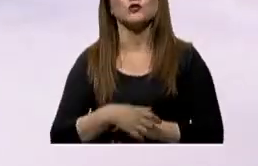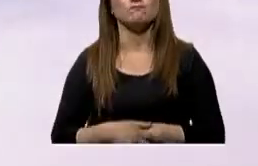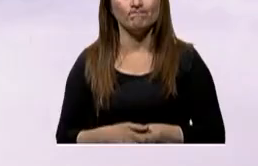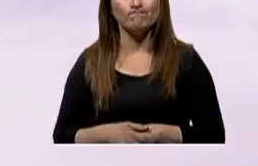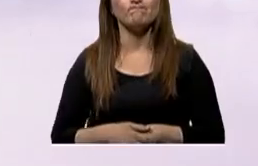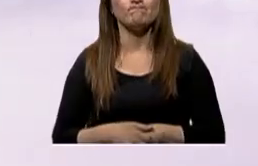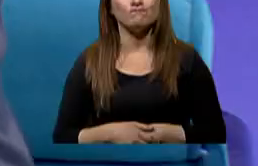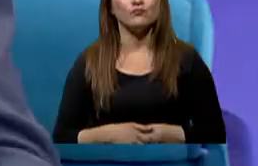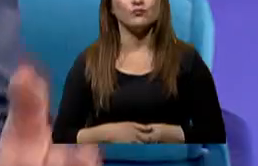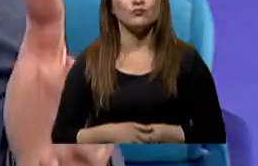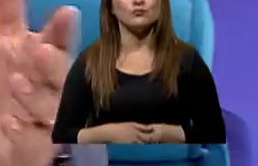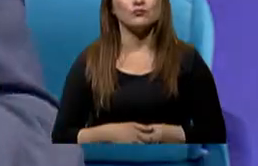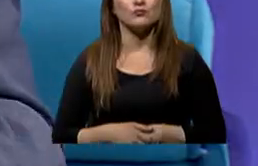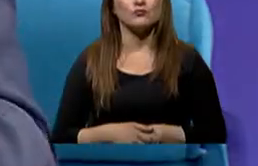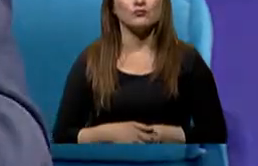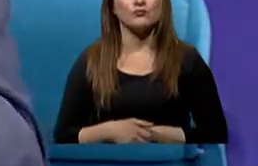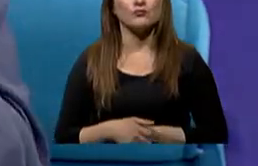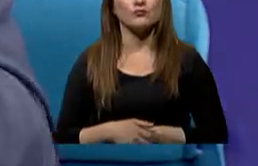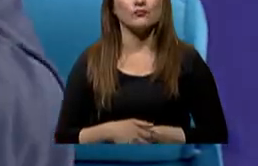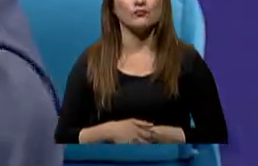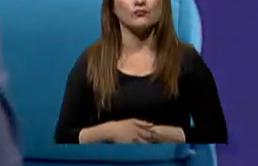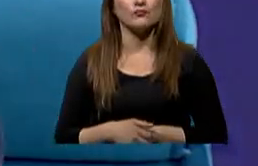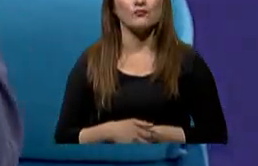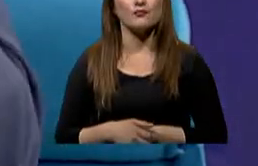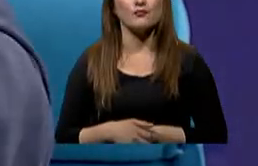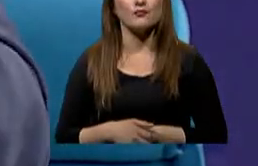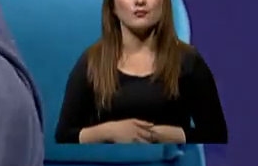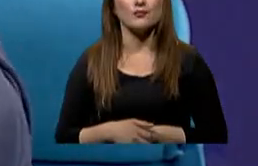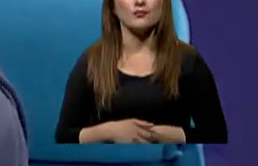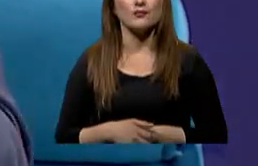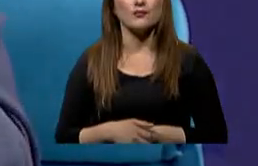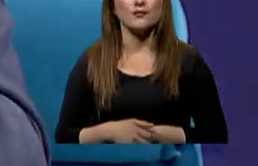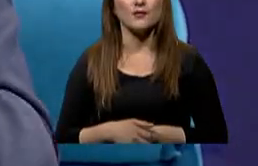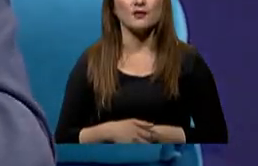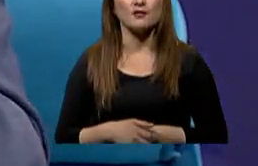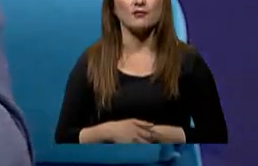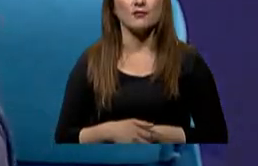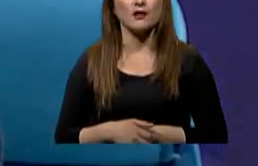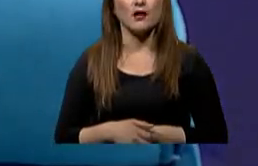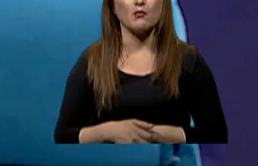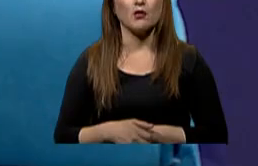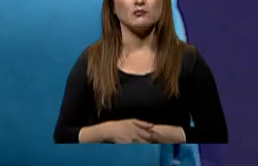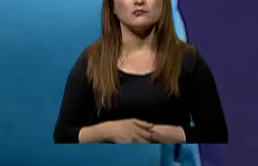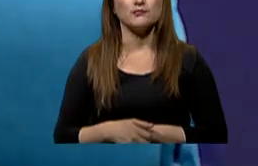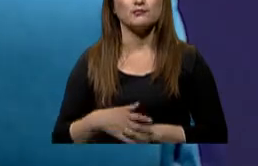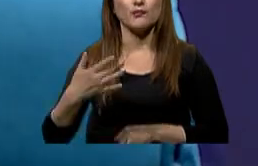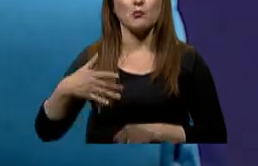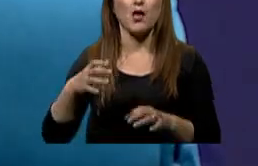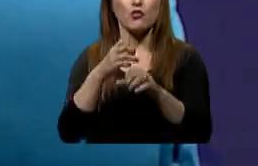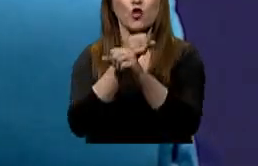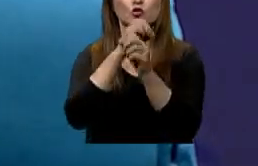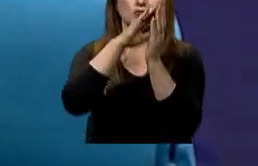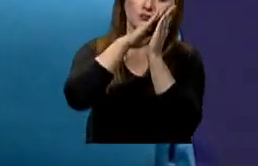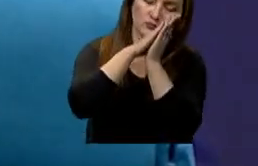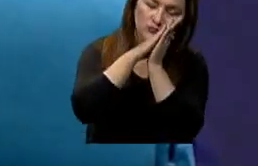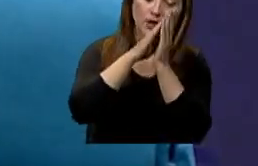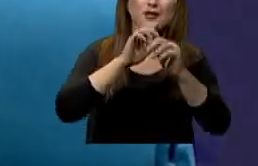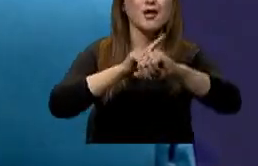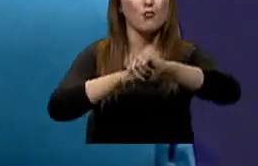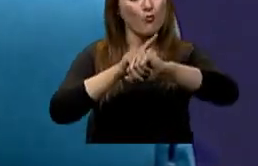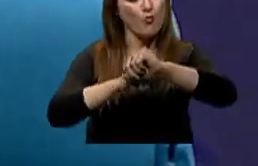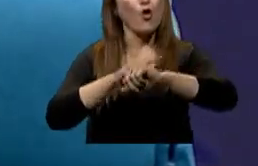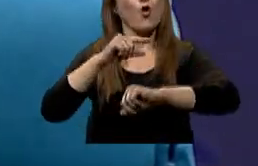Entonces, tomo acciones. Y esto es muy común, a veces nosotros, tal vez ocho horas ya nos empieza a dar sueño en la noche, pero claro, en periodos tan cortos. Por eso es